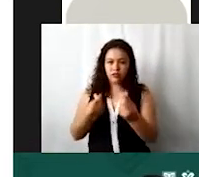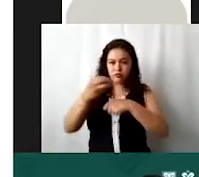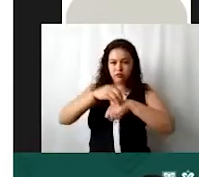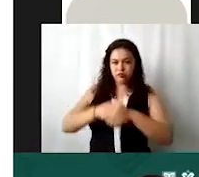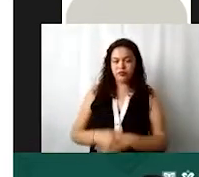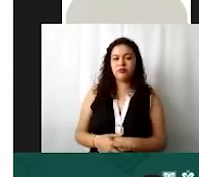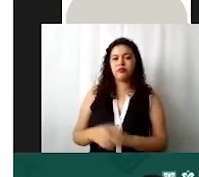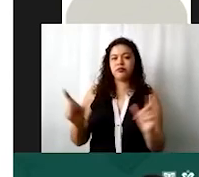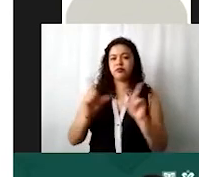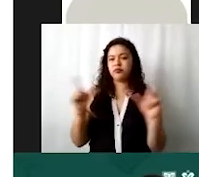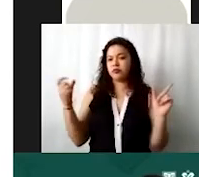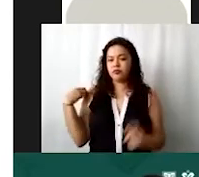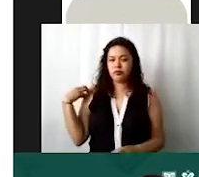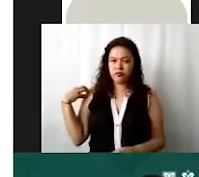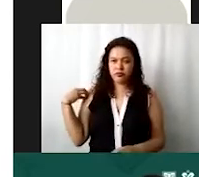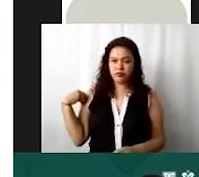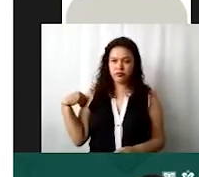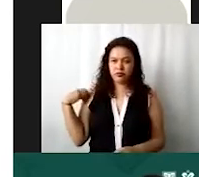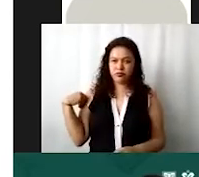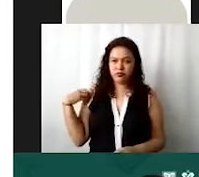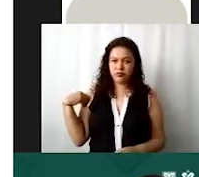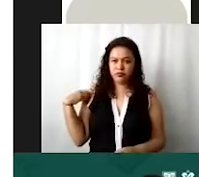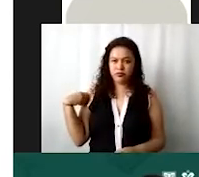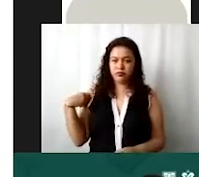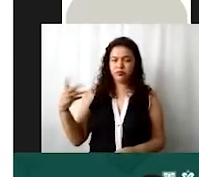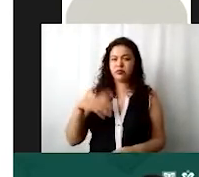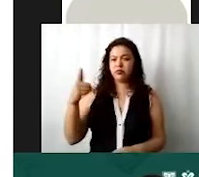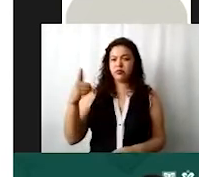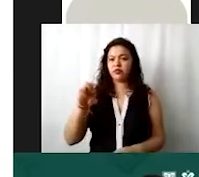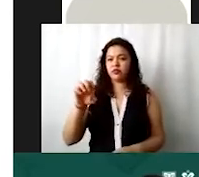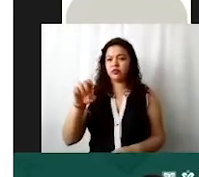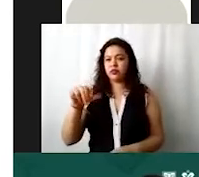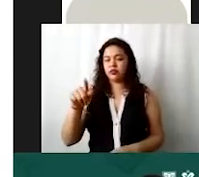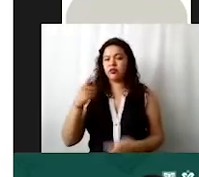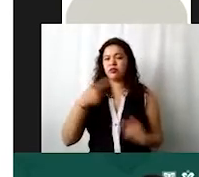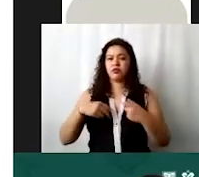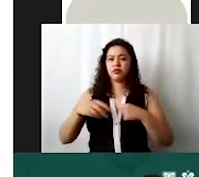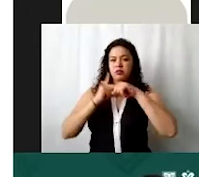listo ahora vamos a agregar al recurso humano por sueldos vamos a agregar a una persona